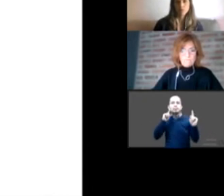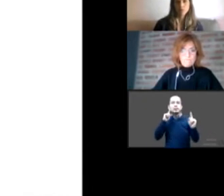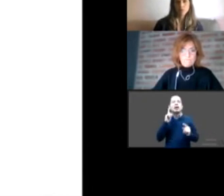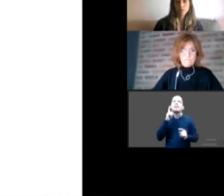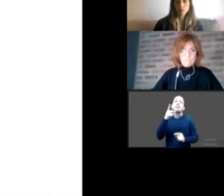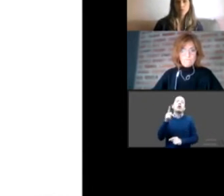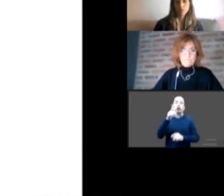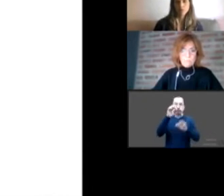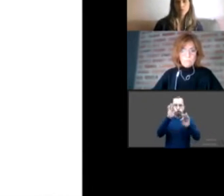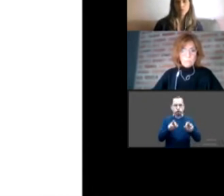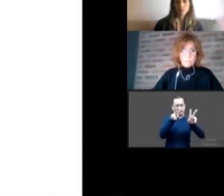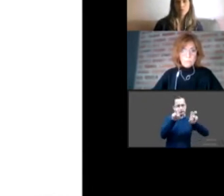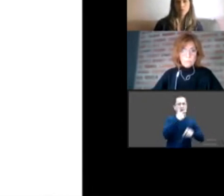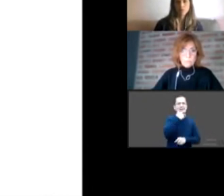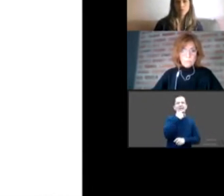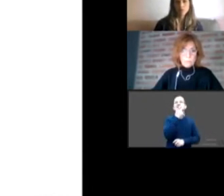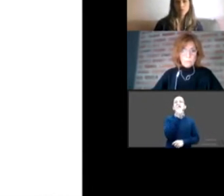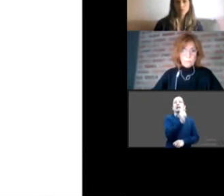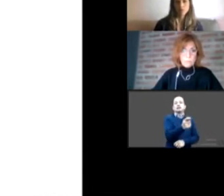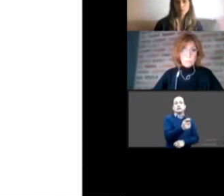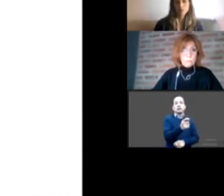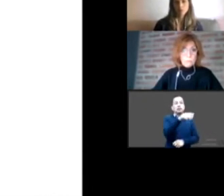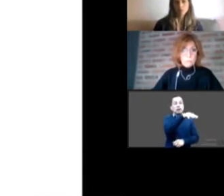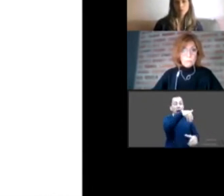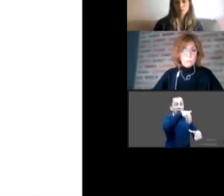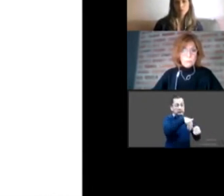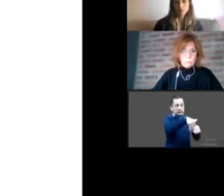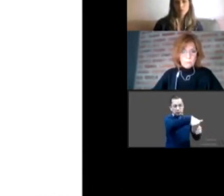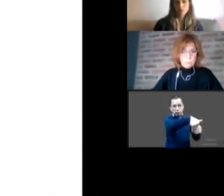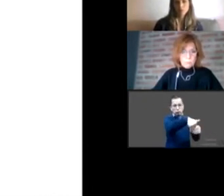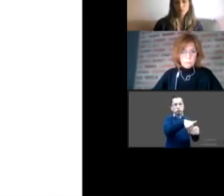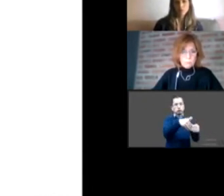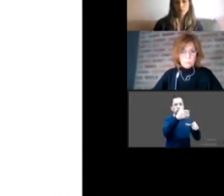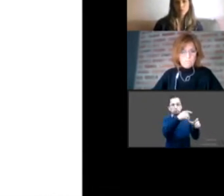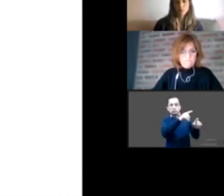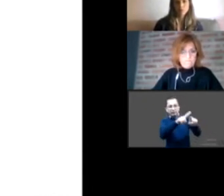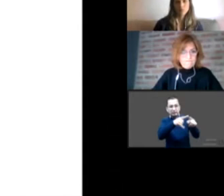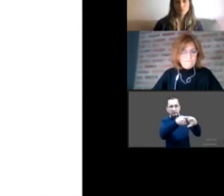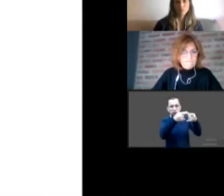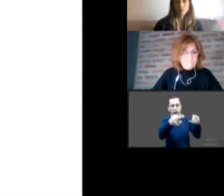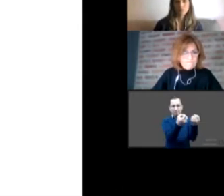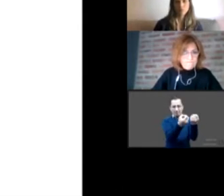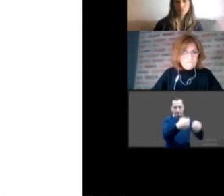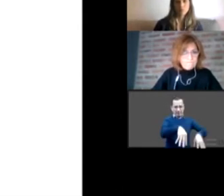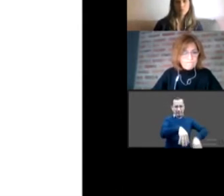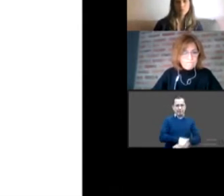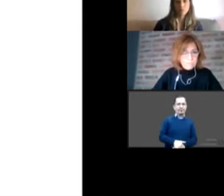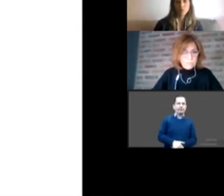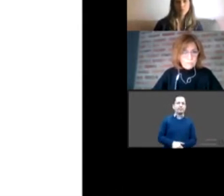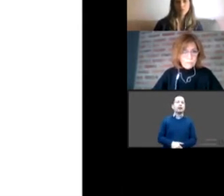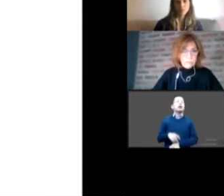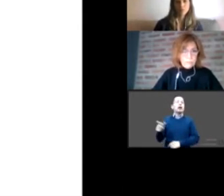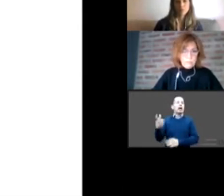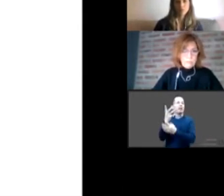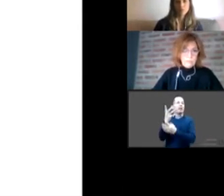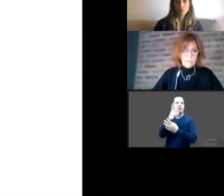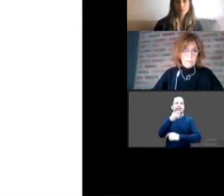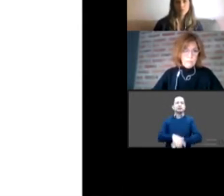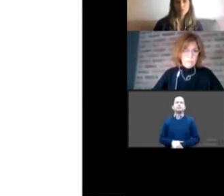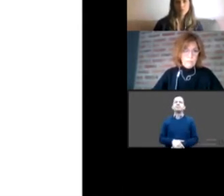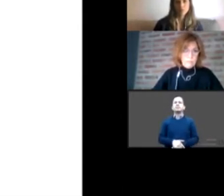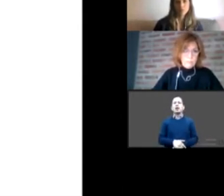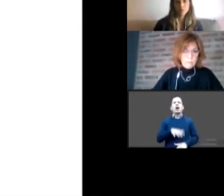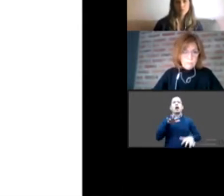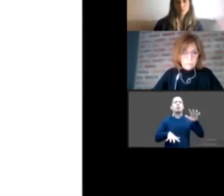cito a Valeria. Hay historias como Peter Pan, Huckleberry Finn, El Señor de las